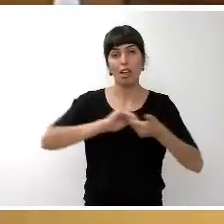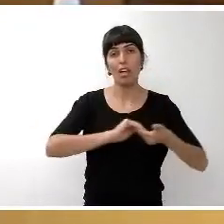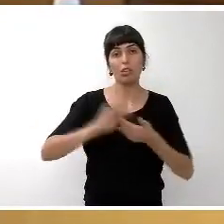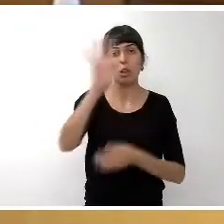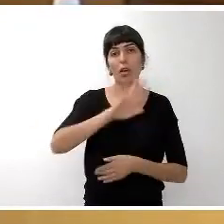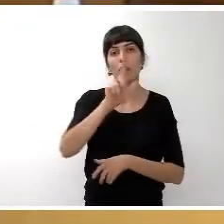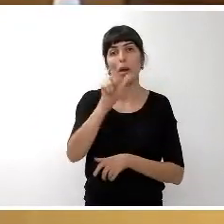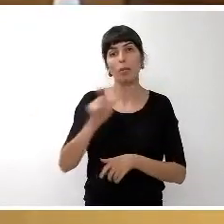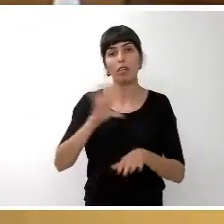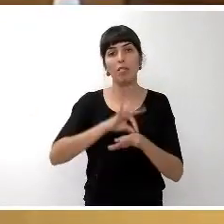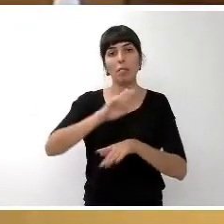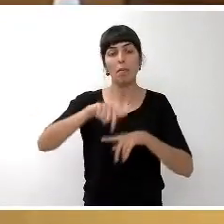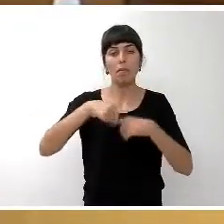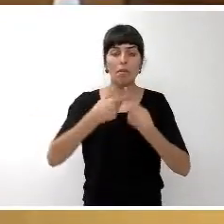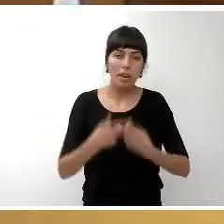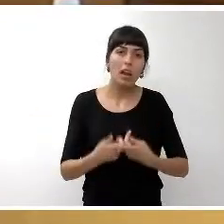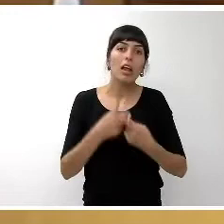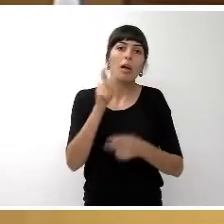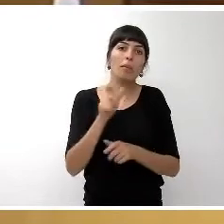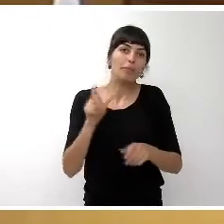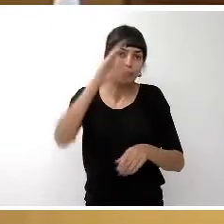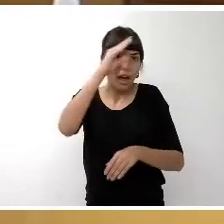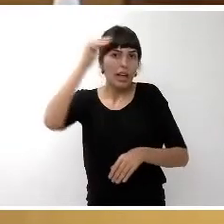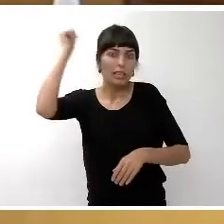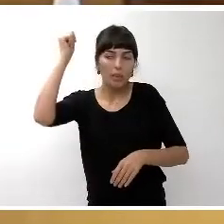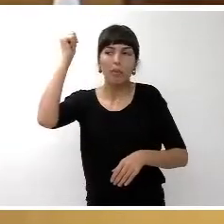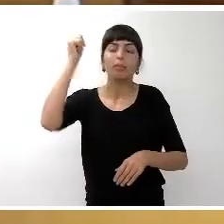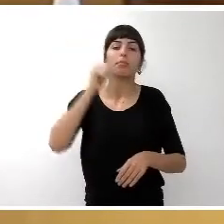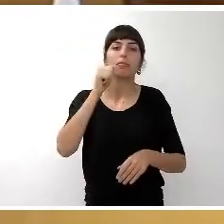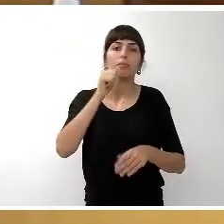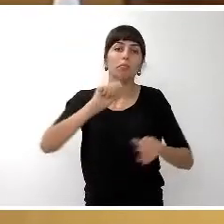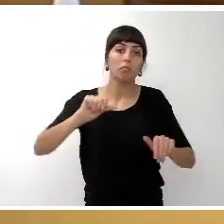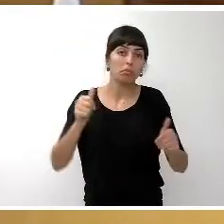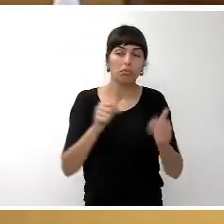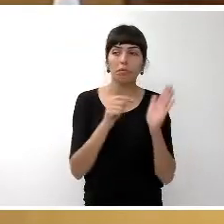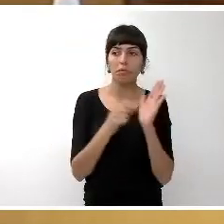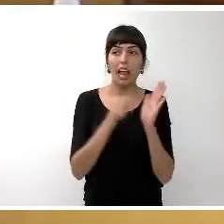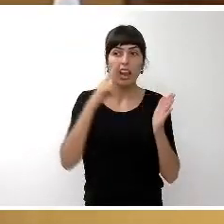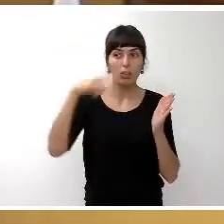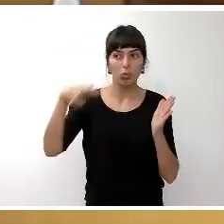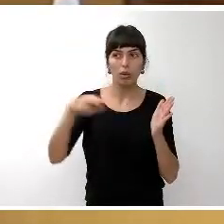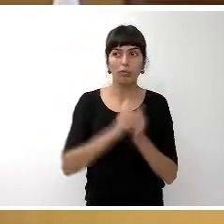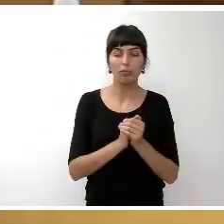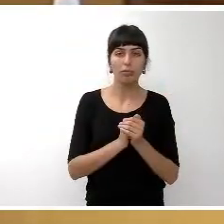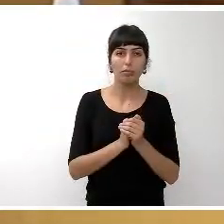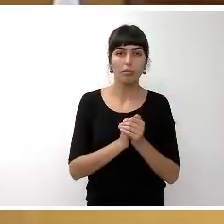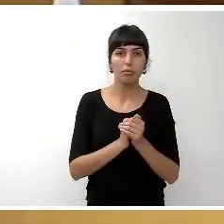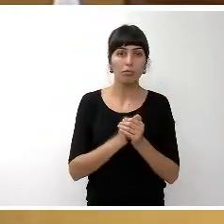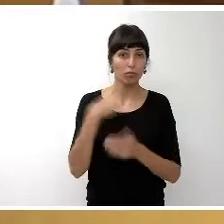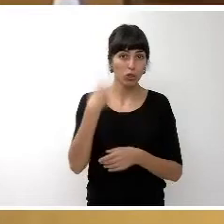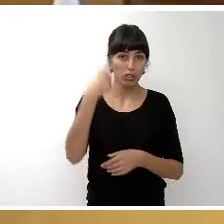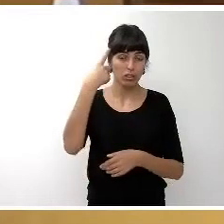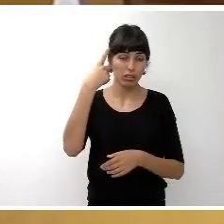de Alzheimer. Es un texto conjunto de todos los grupos políticos que pasó a dar lectura. Conscientes de que el Alzheimer es el tipo de